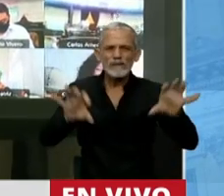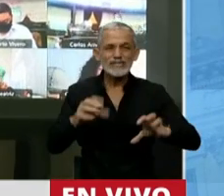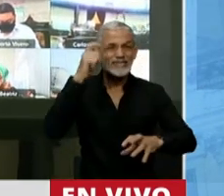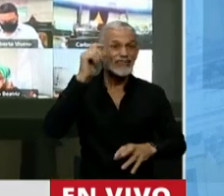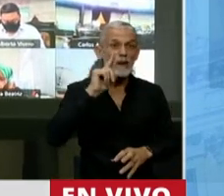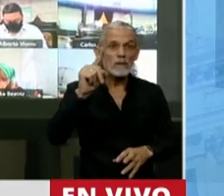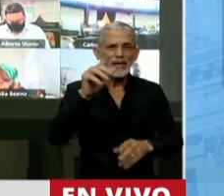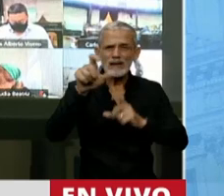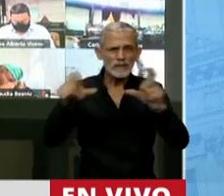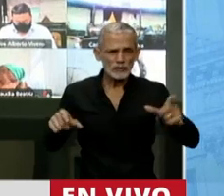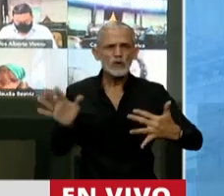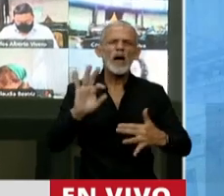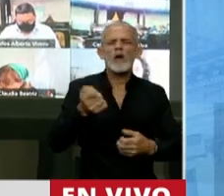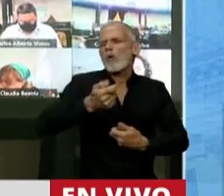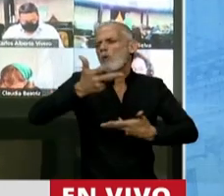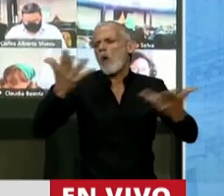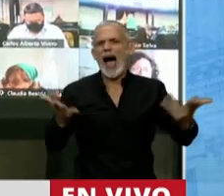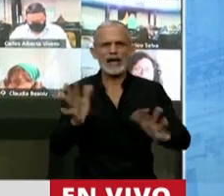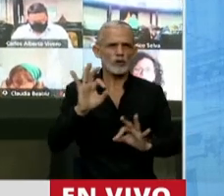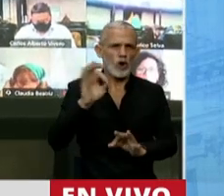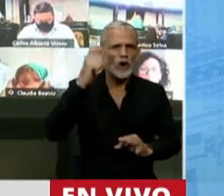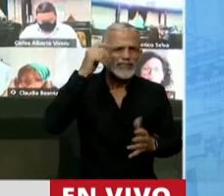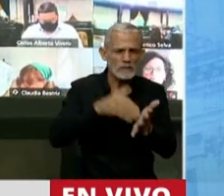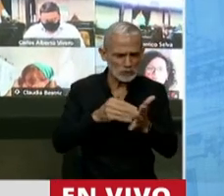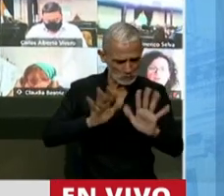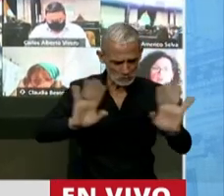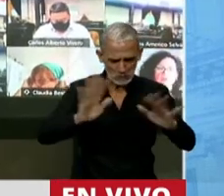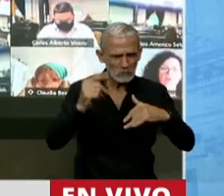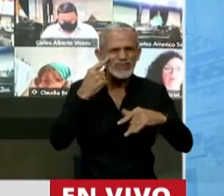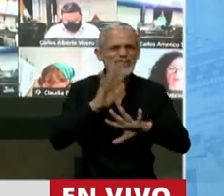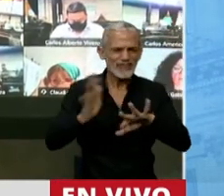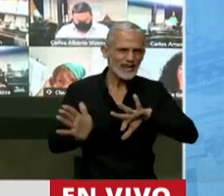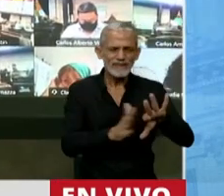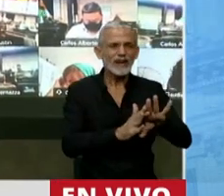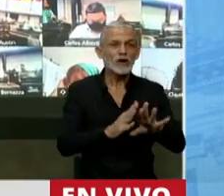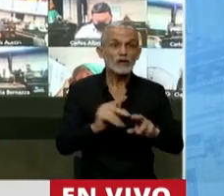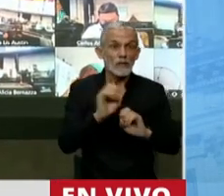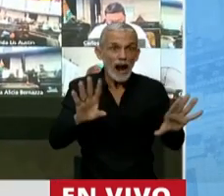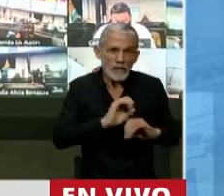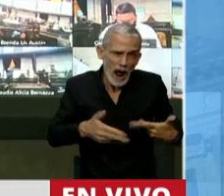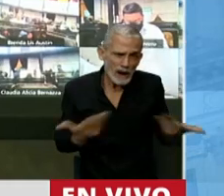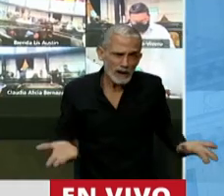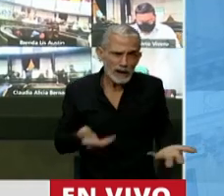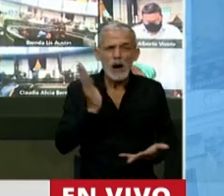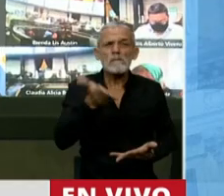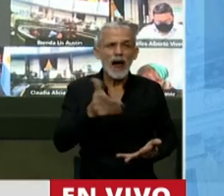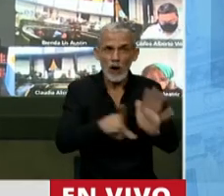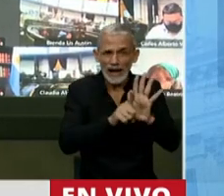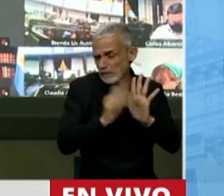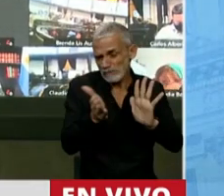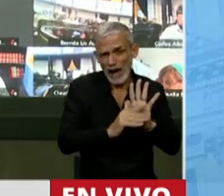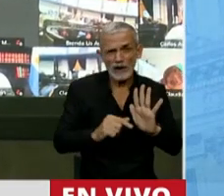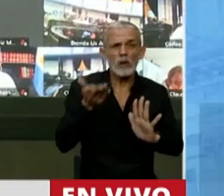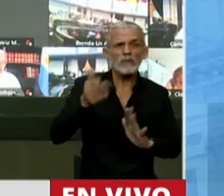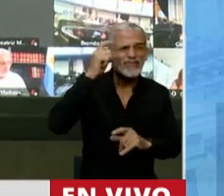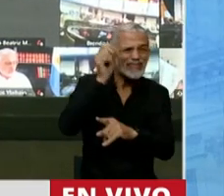10.000, porque no es un problema de cantidad, no es si son 10.000 o 10 millones. Lo que es malo es malo. Y esta ley es mala, es